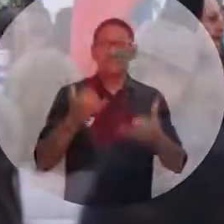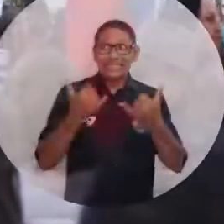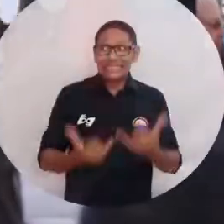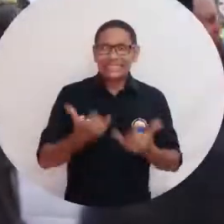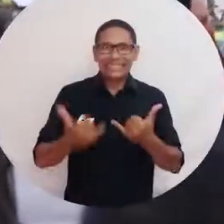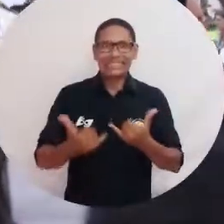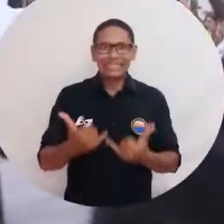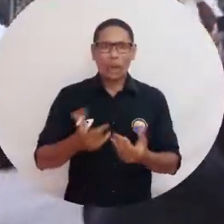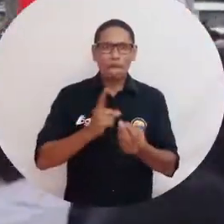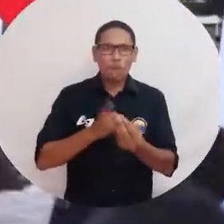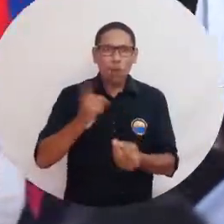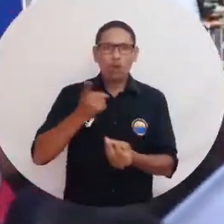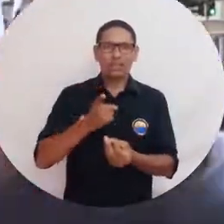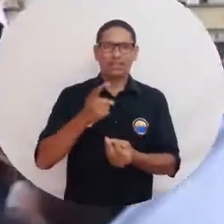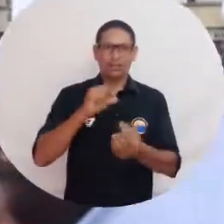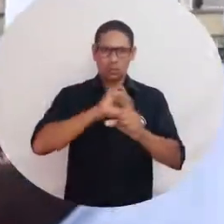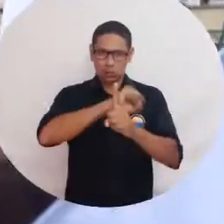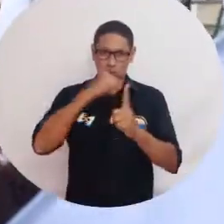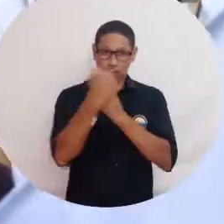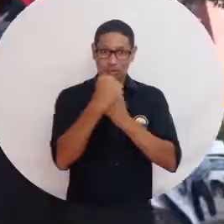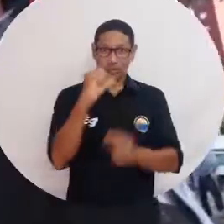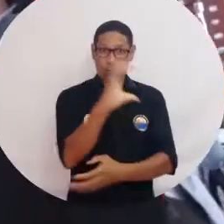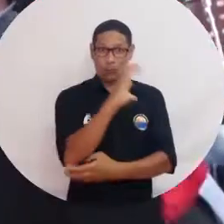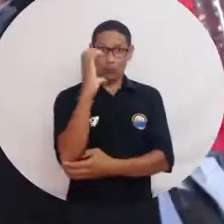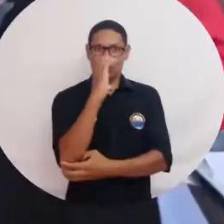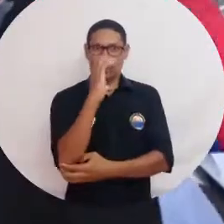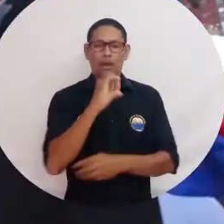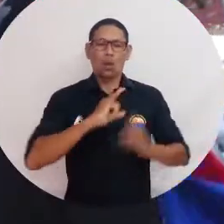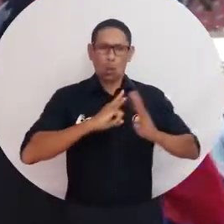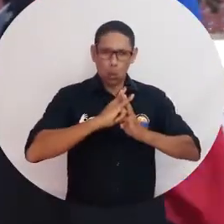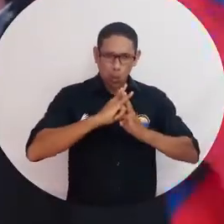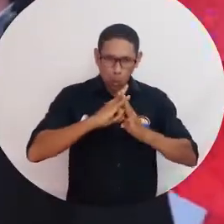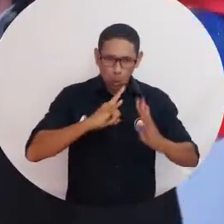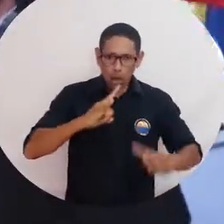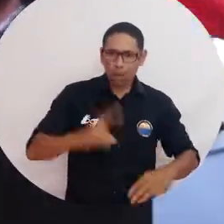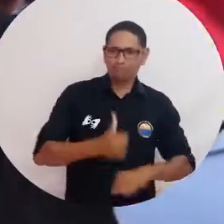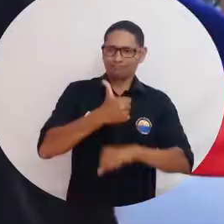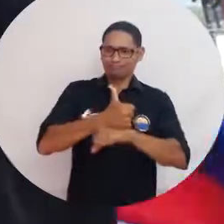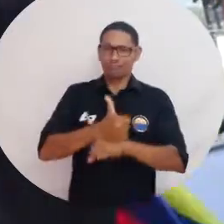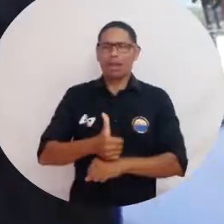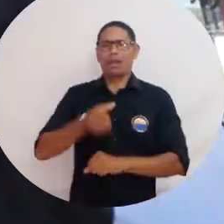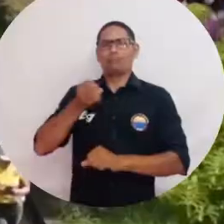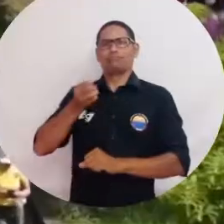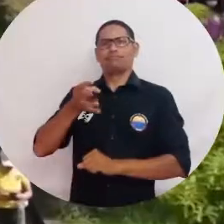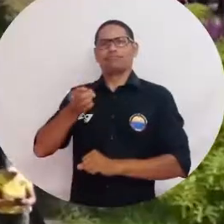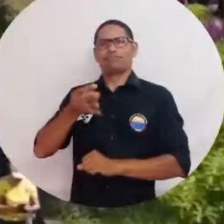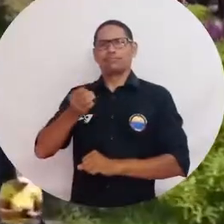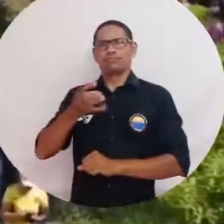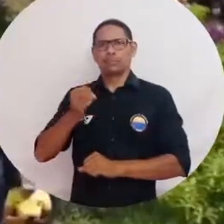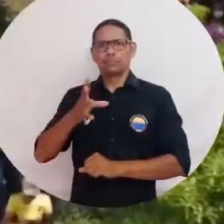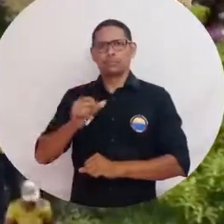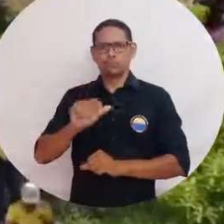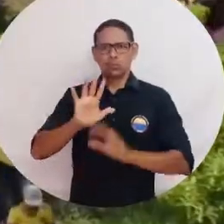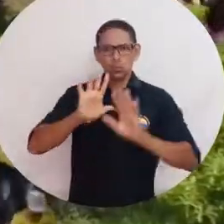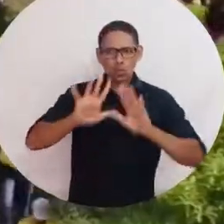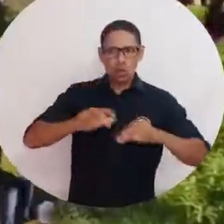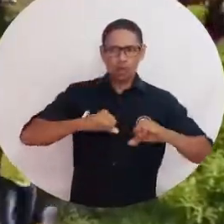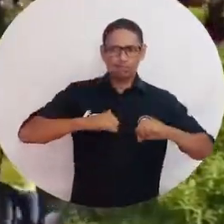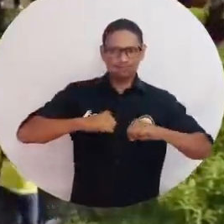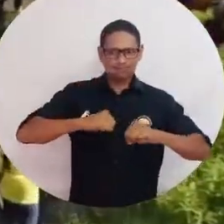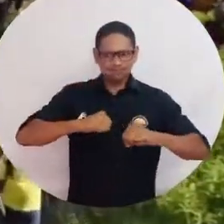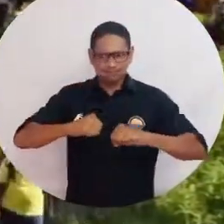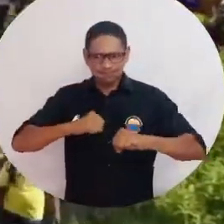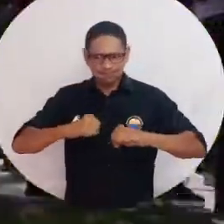A propósito de la actualidad política y social de Colombia, la Universidad del Magdalena fue anfitriona de la conferencia denominada Acción de